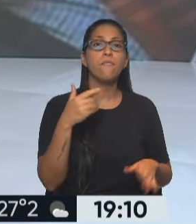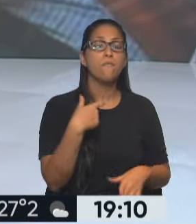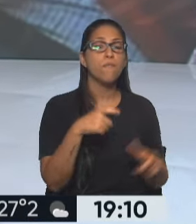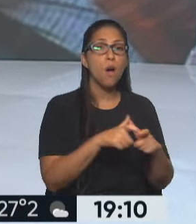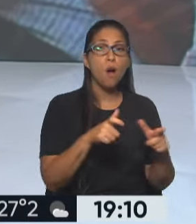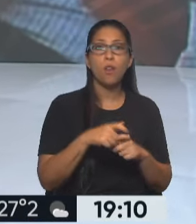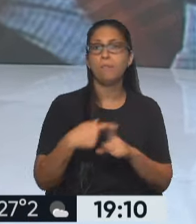a los jubilados.